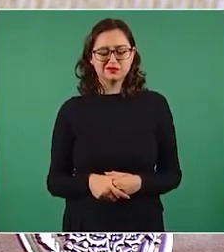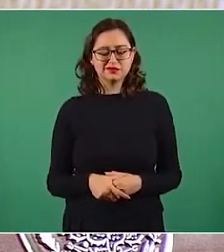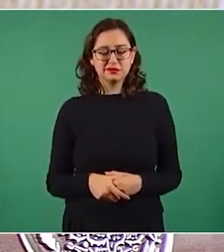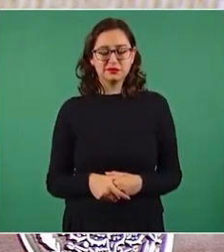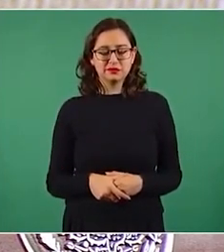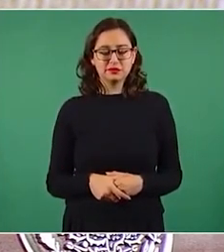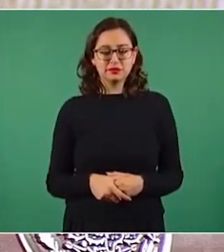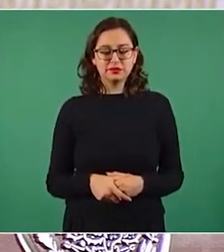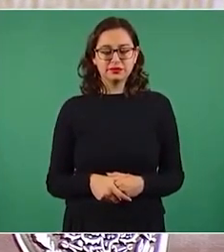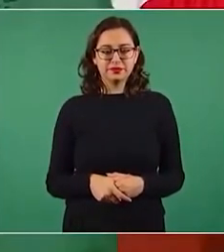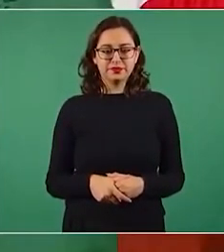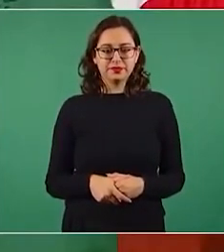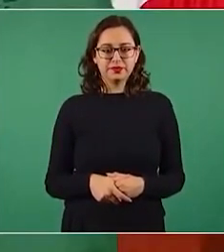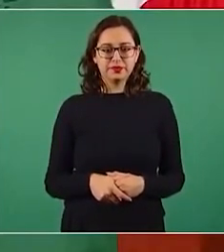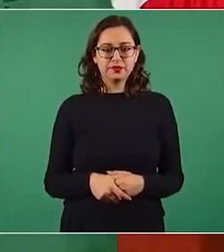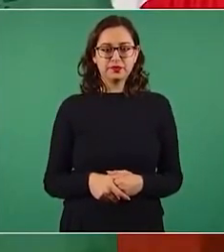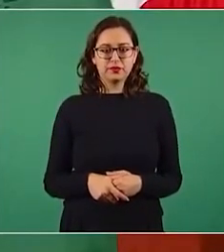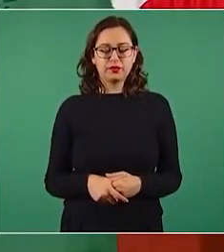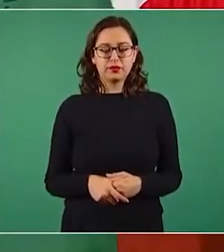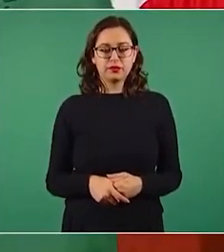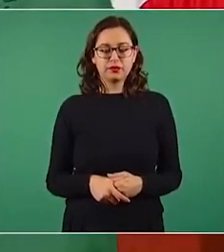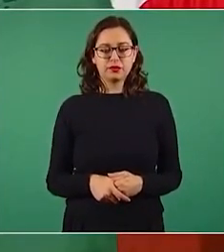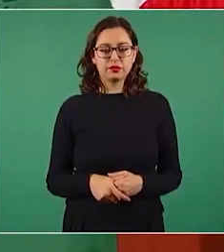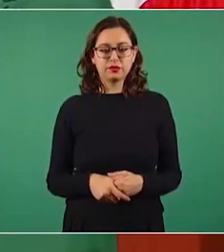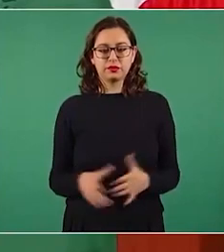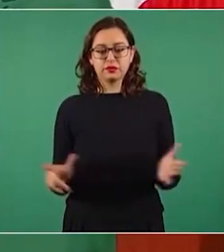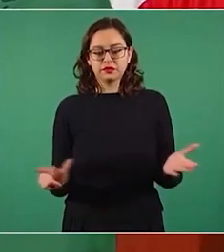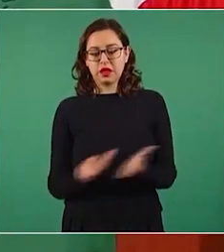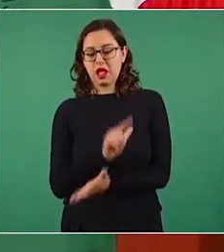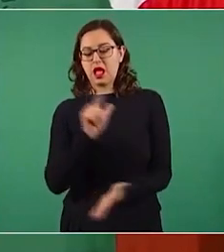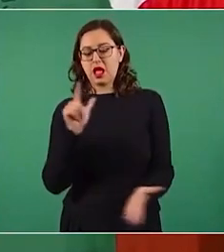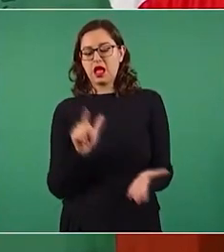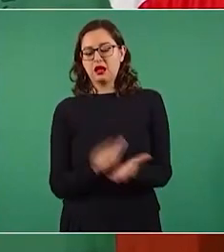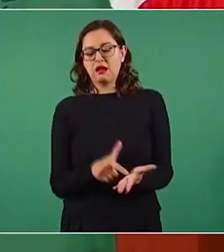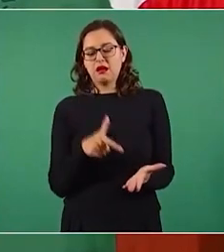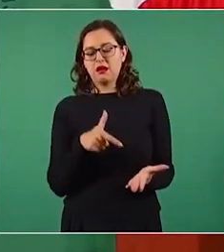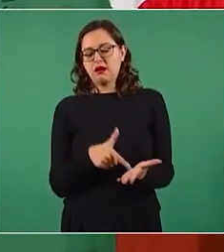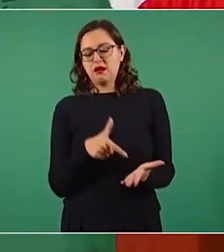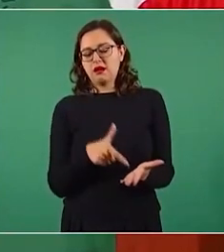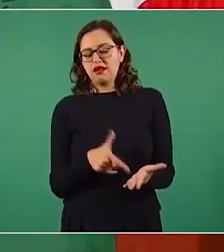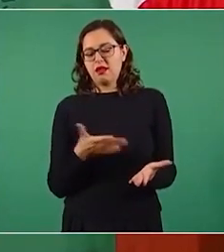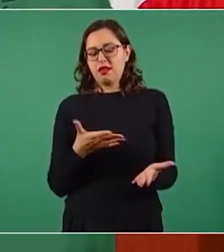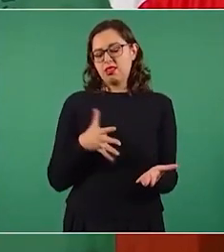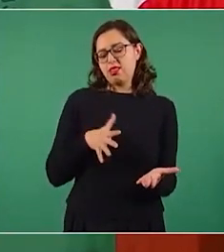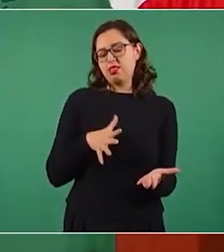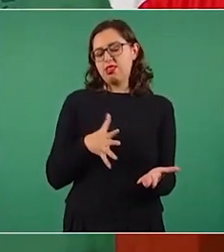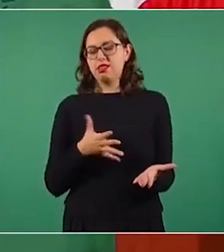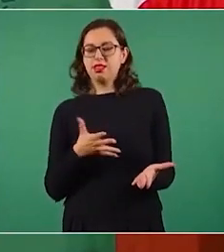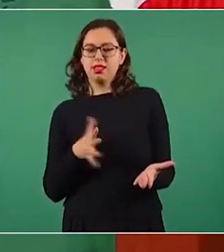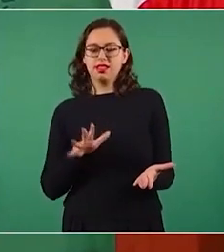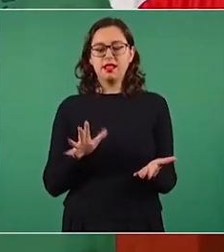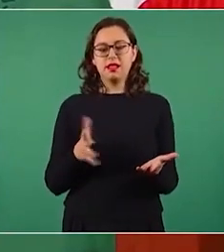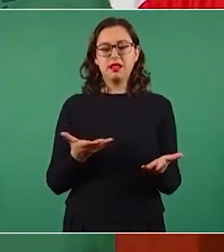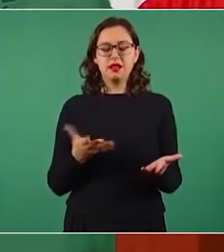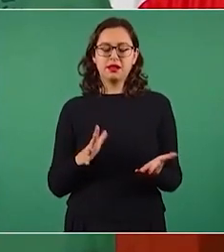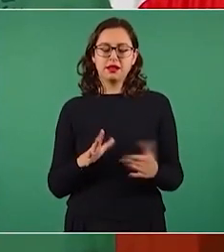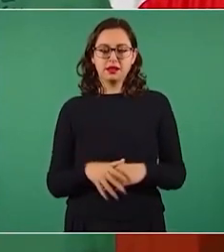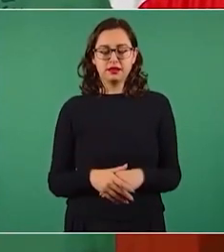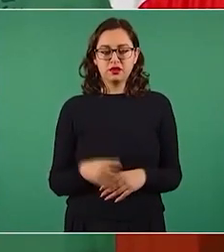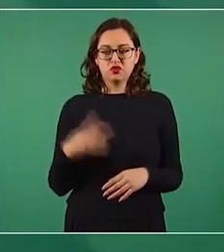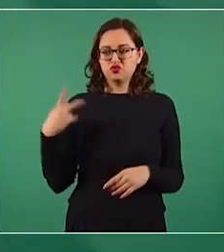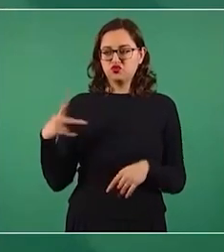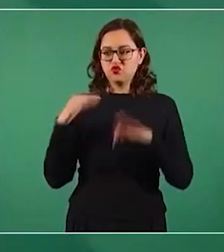manejando la ley a su